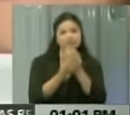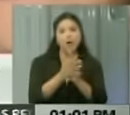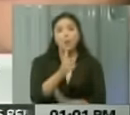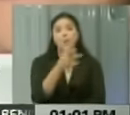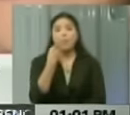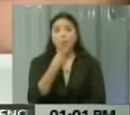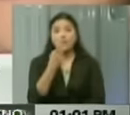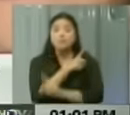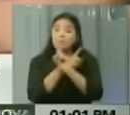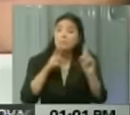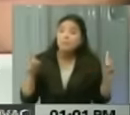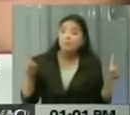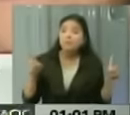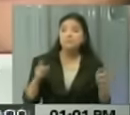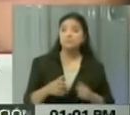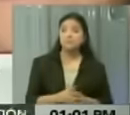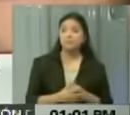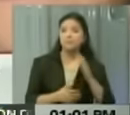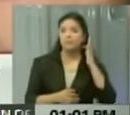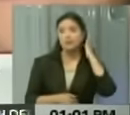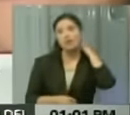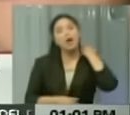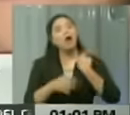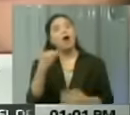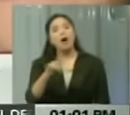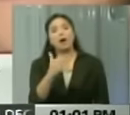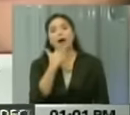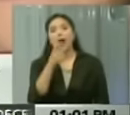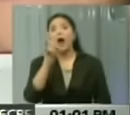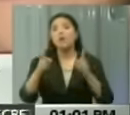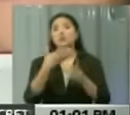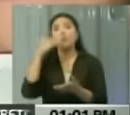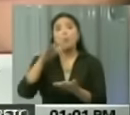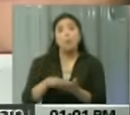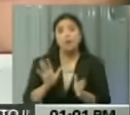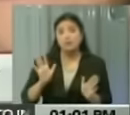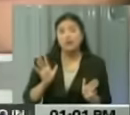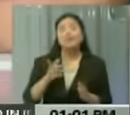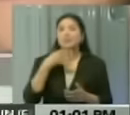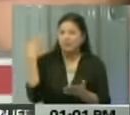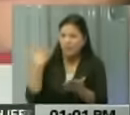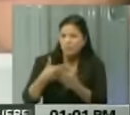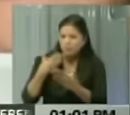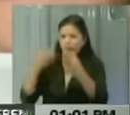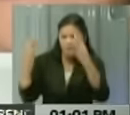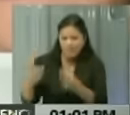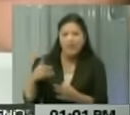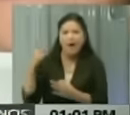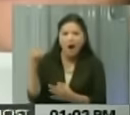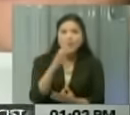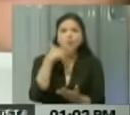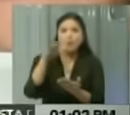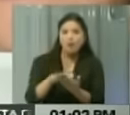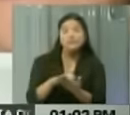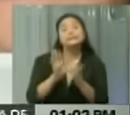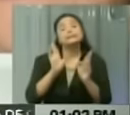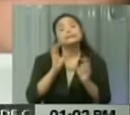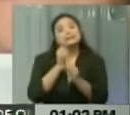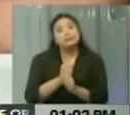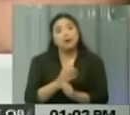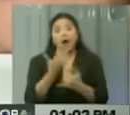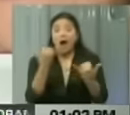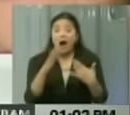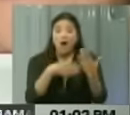pudiera decirse y en el caso de que haya algunos fallecidos, el caso de que se constate, pues estaría en estos momentos, mientras no haya